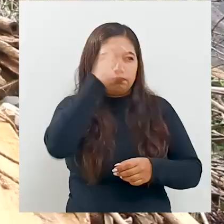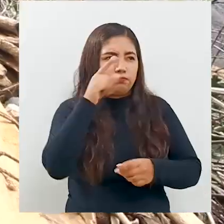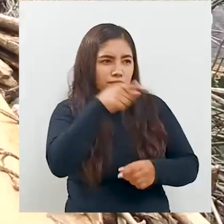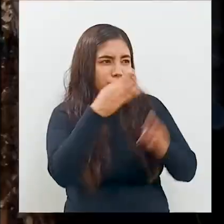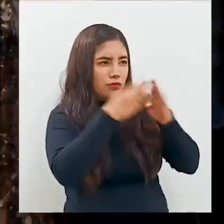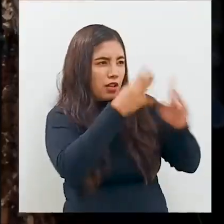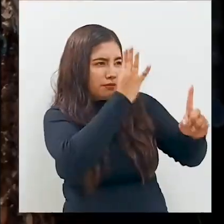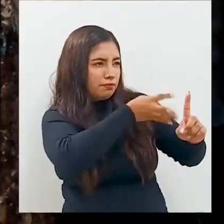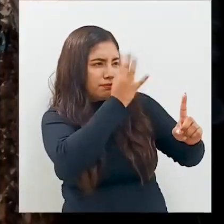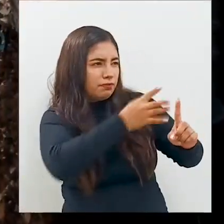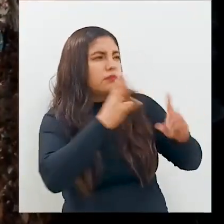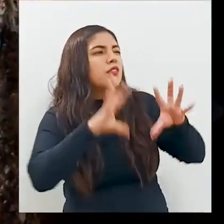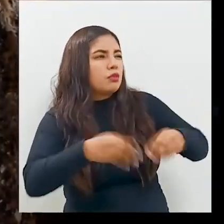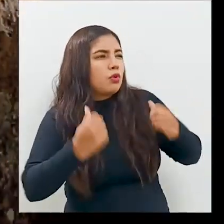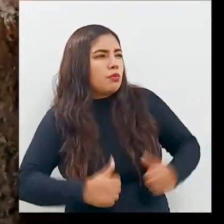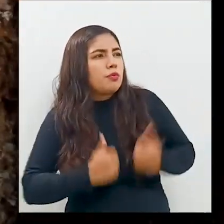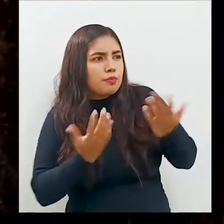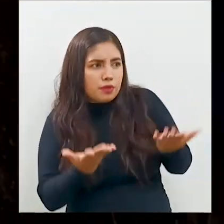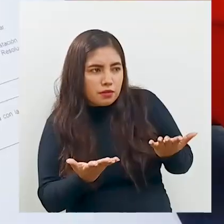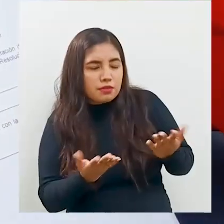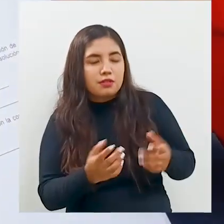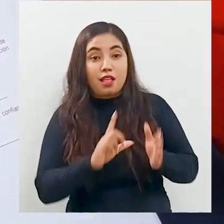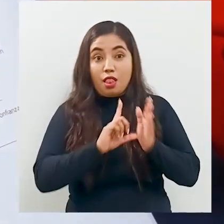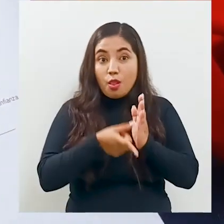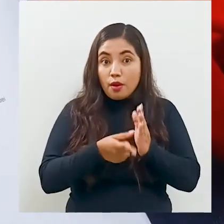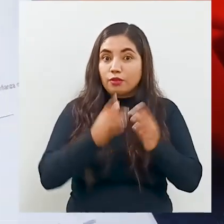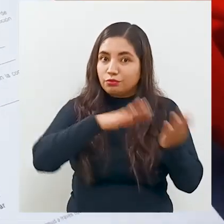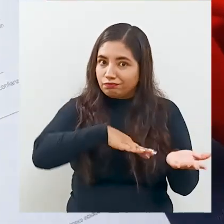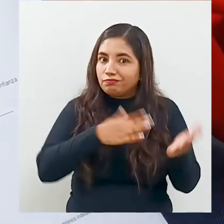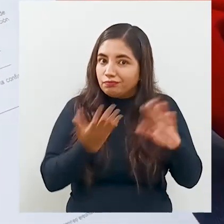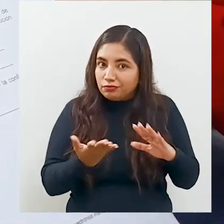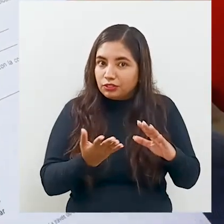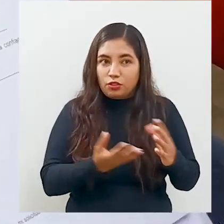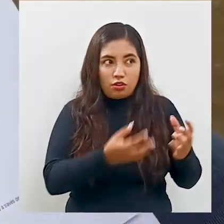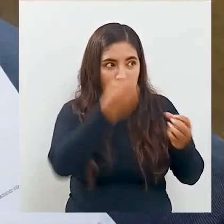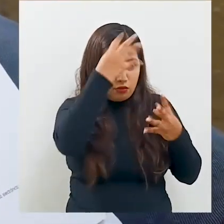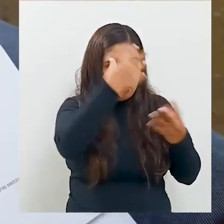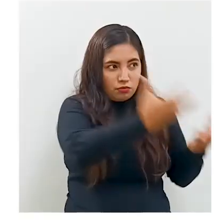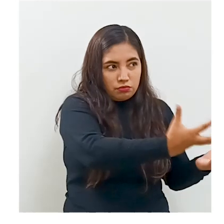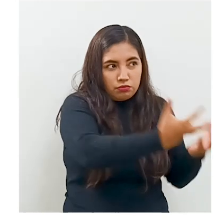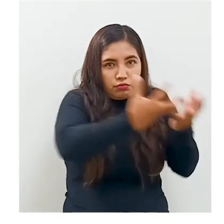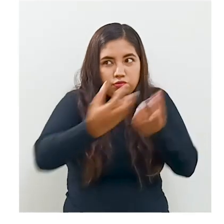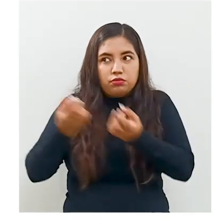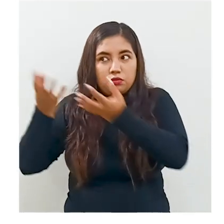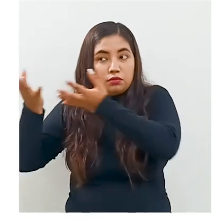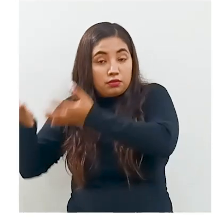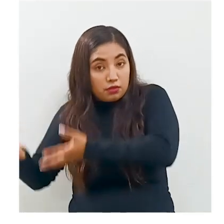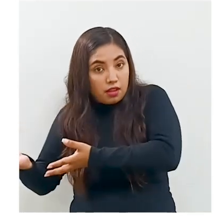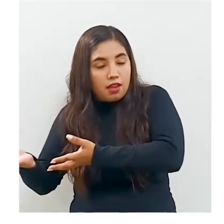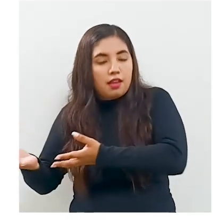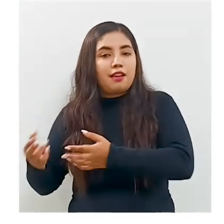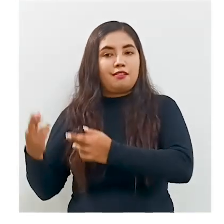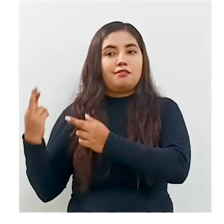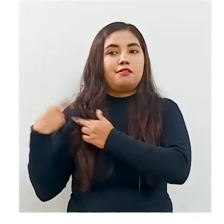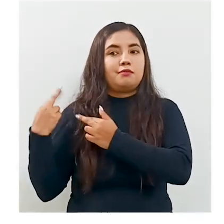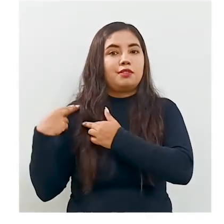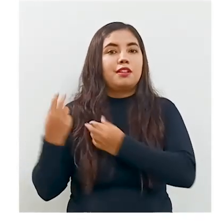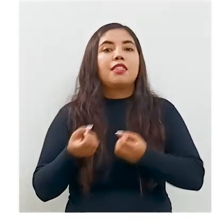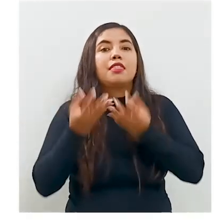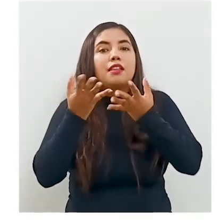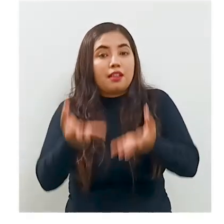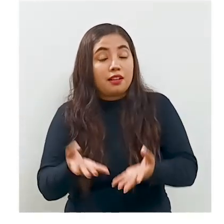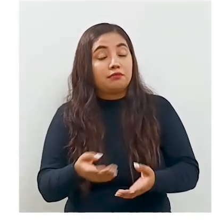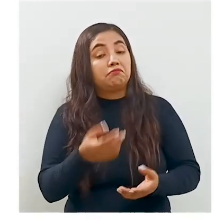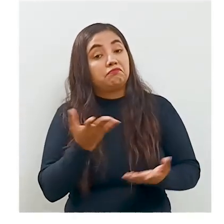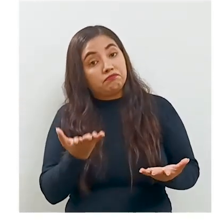hogar a verificar las condiciones en las que vives. Luego, remitirá la información al SISFO, quien procesará la información y te otorgará